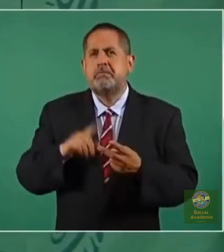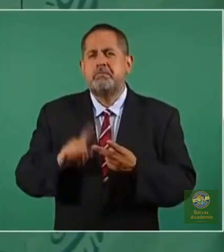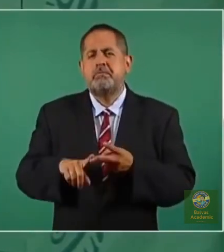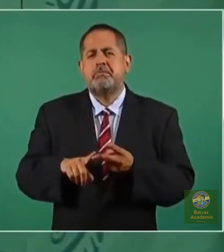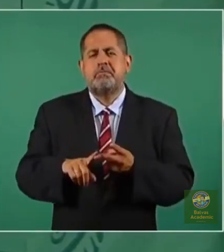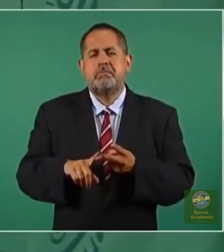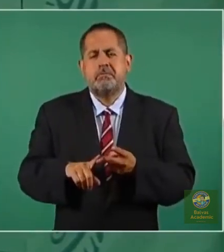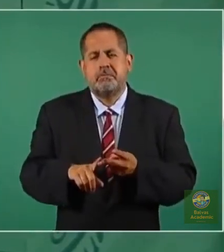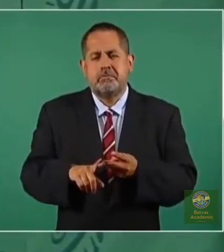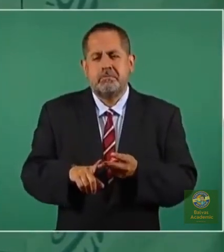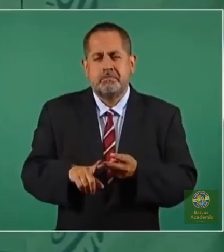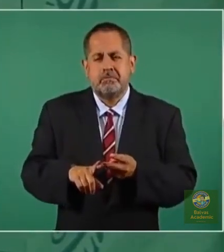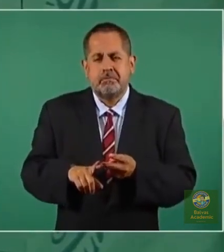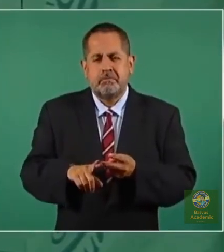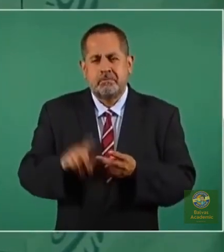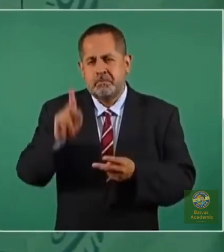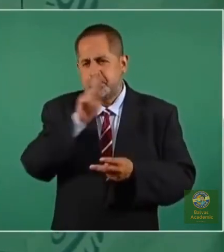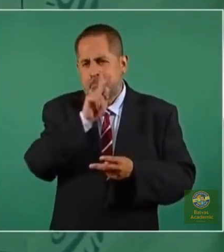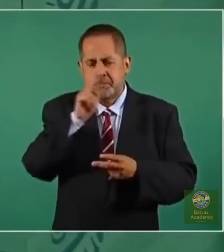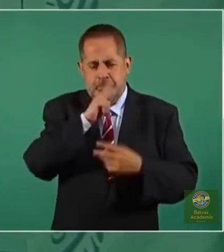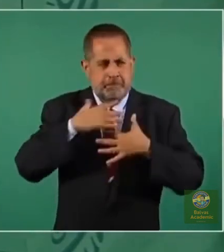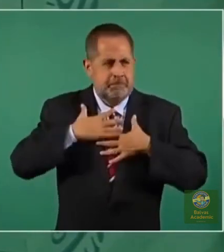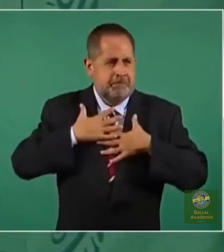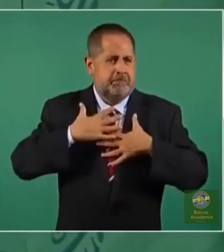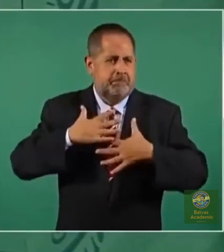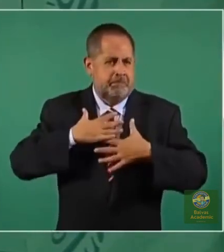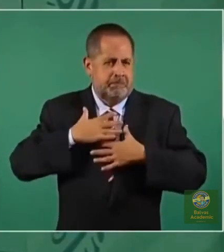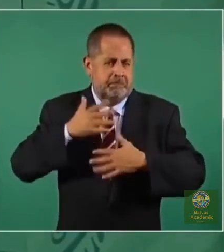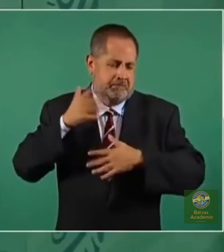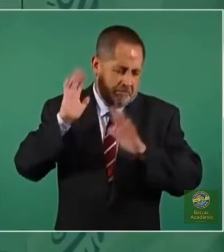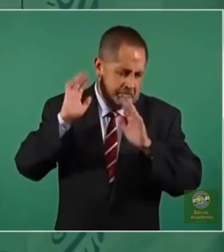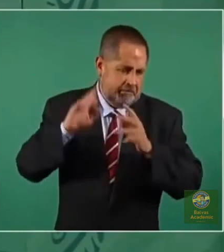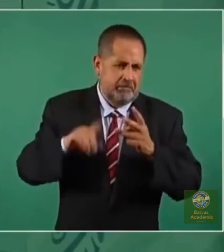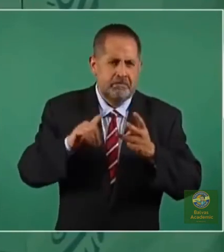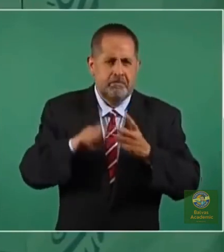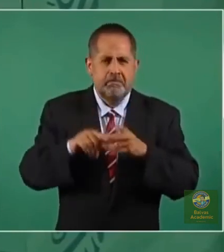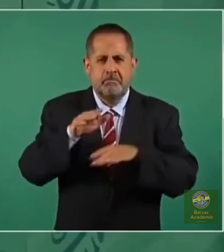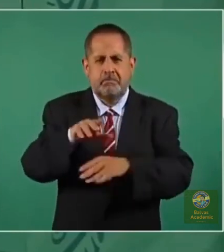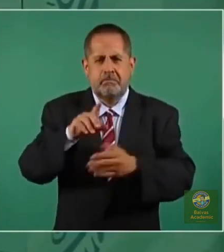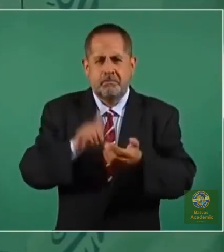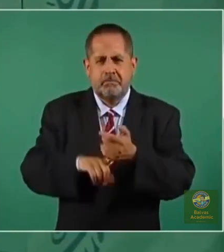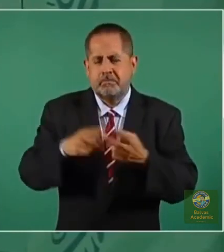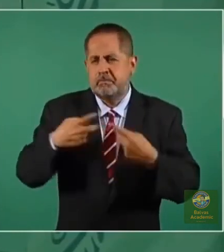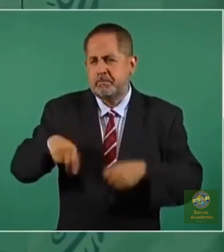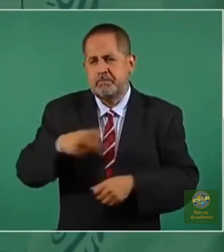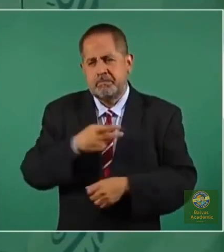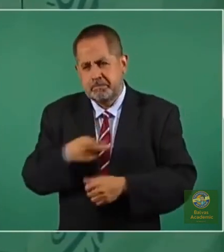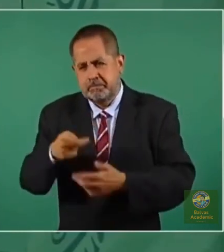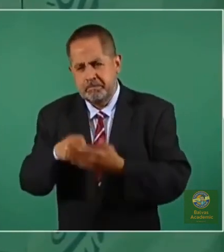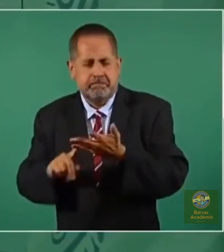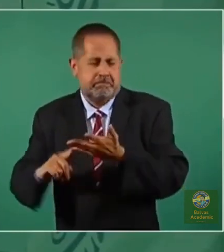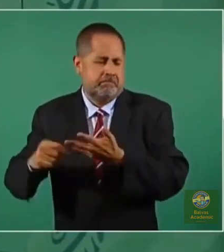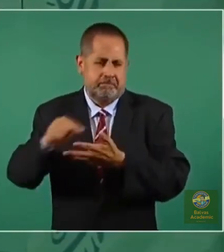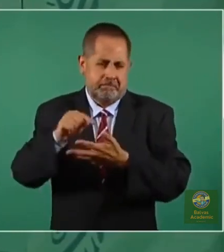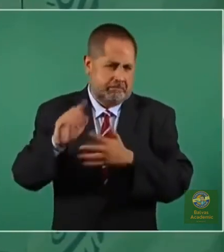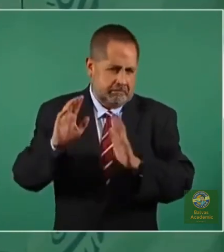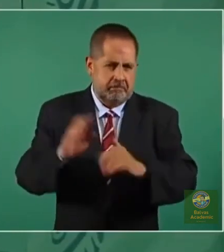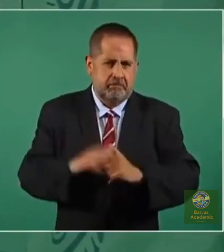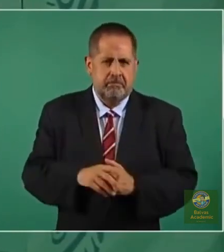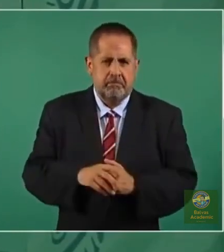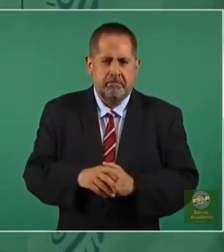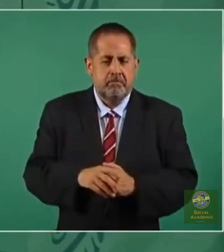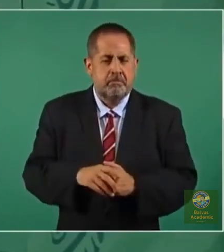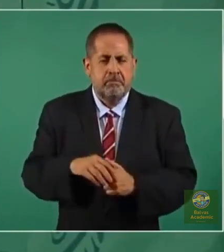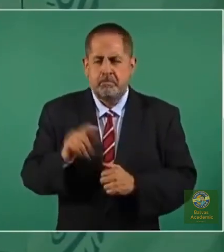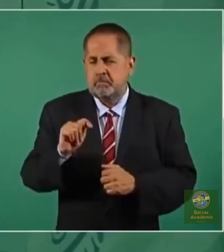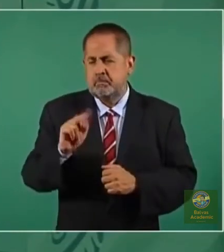también las respiratorias, todas las relacionadas con la pobreza, la